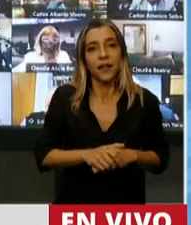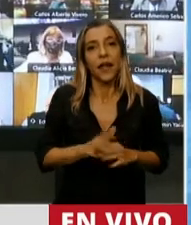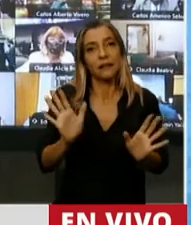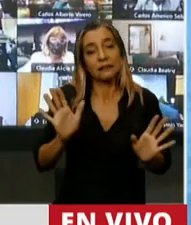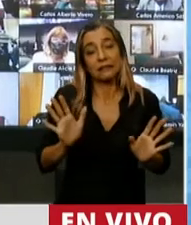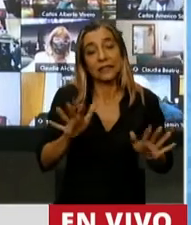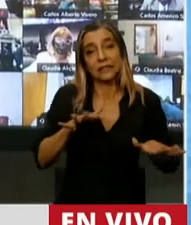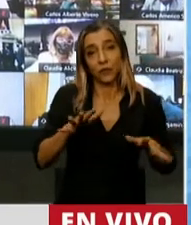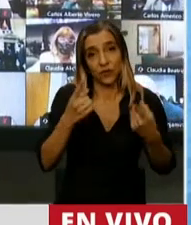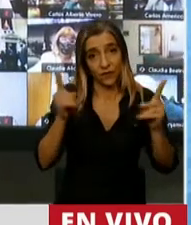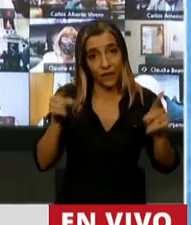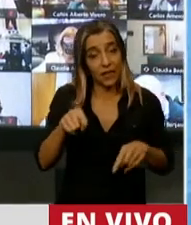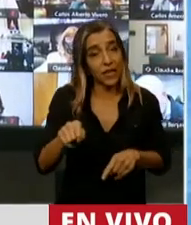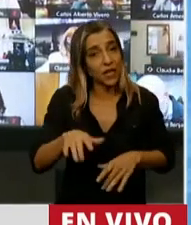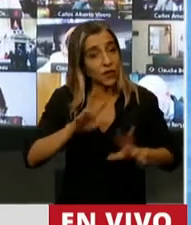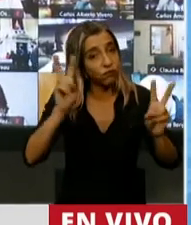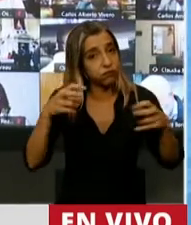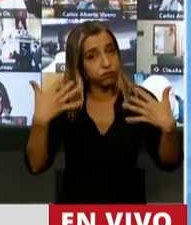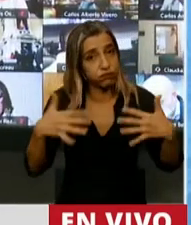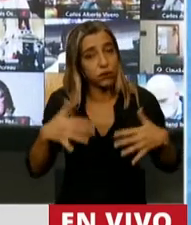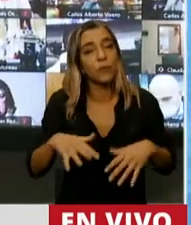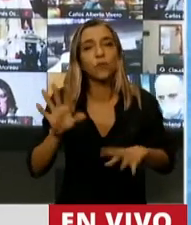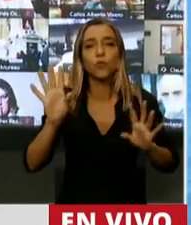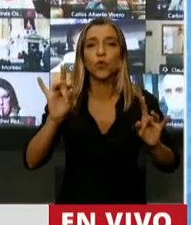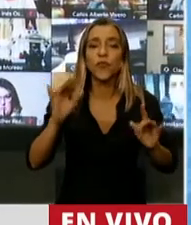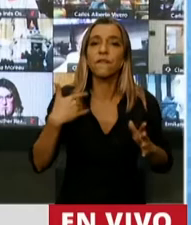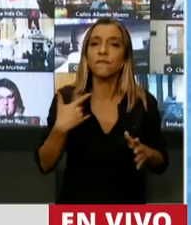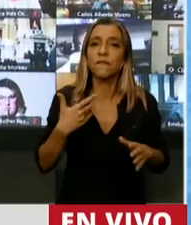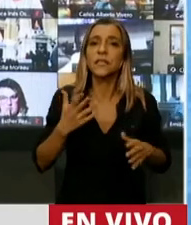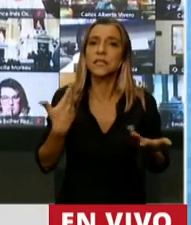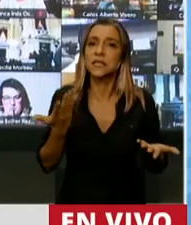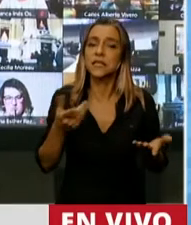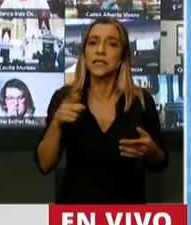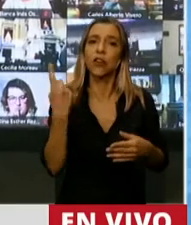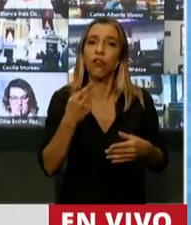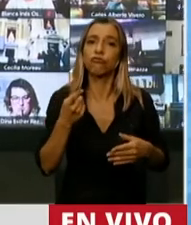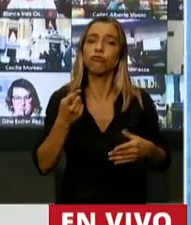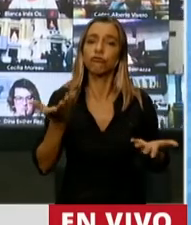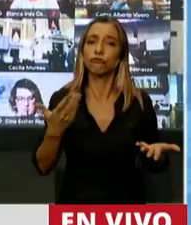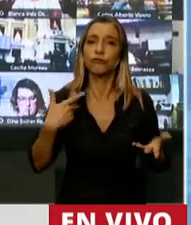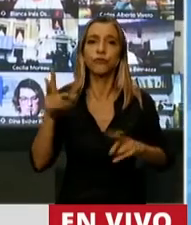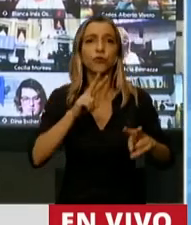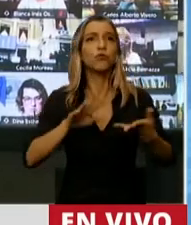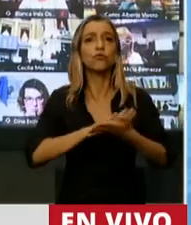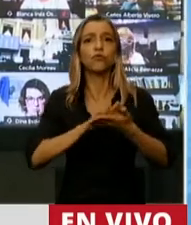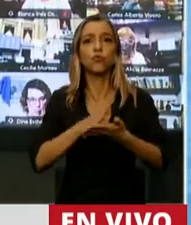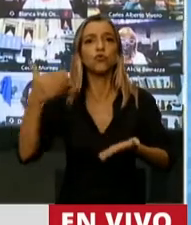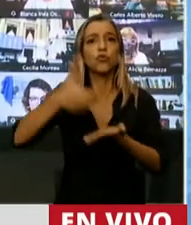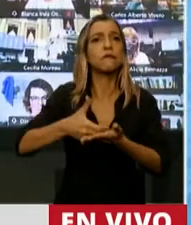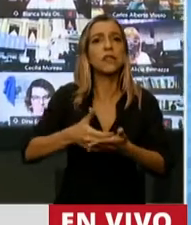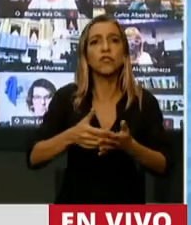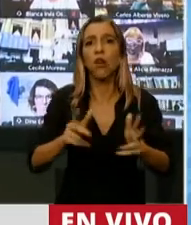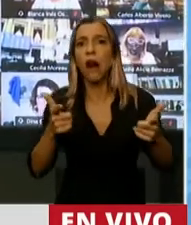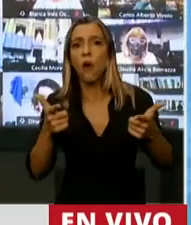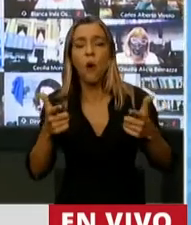dramático, porque es difícil acceder a calidad de vida, a buenos niveles de salario, poder crecer sin inversiones. Y acá quiero